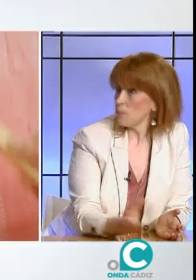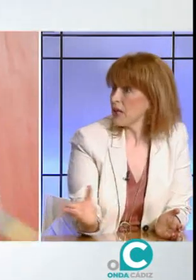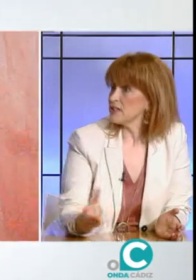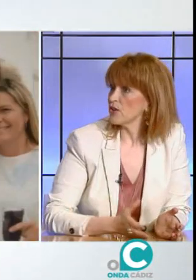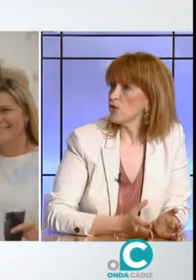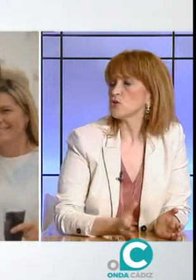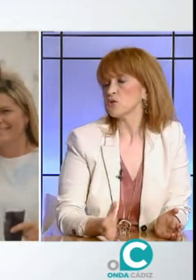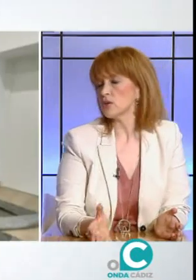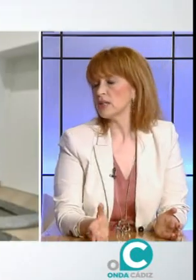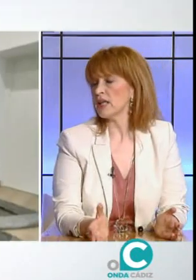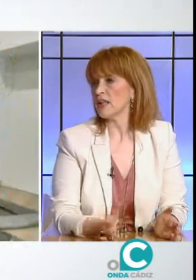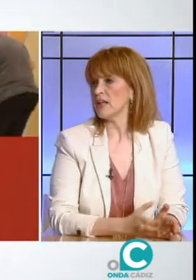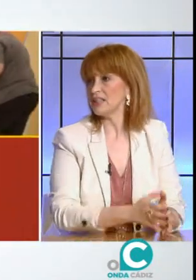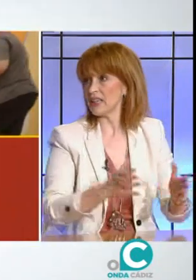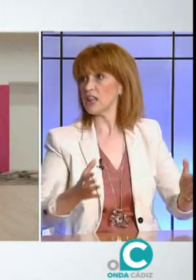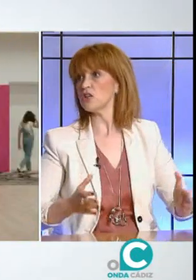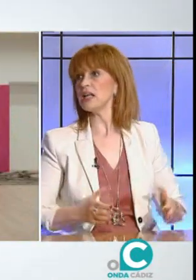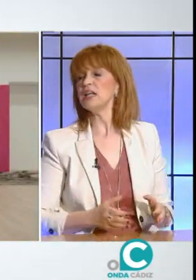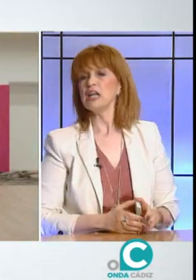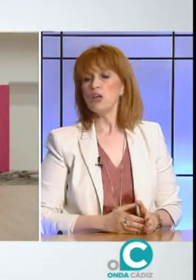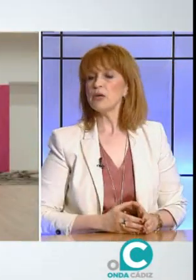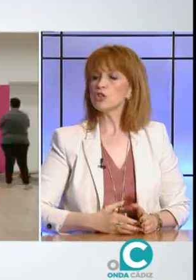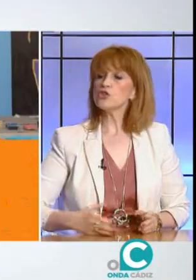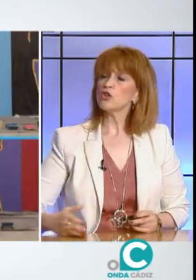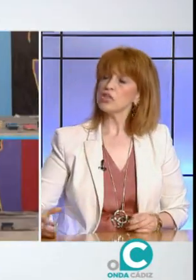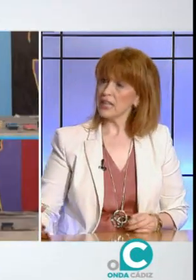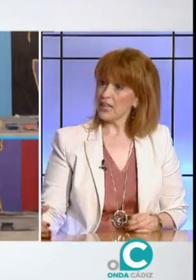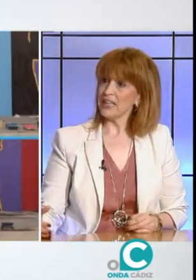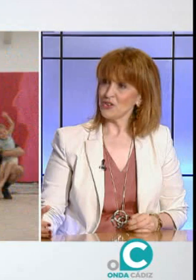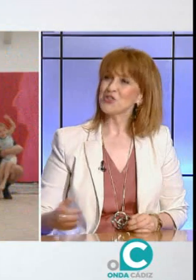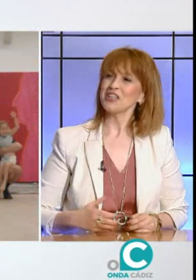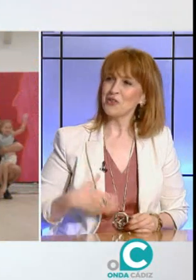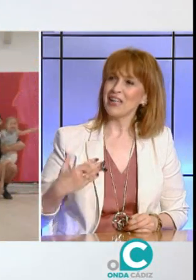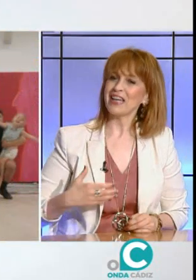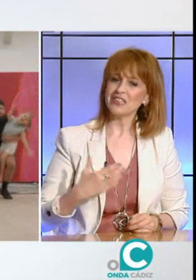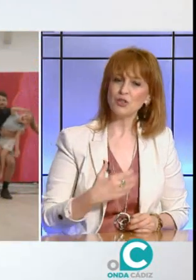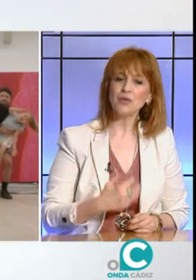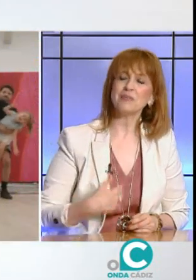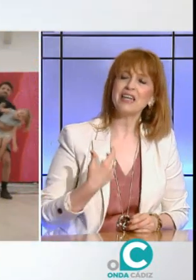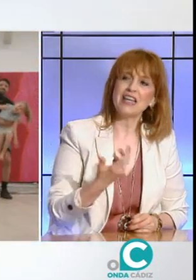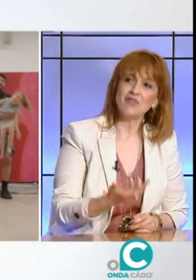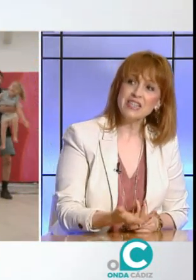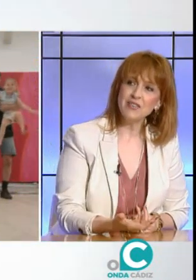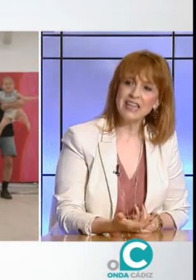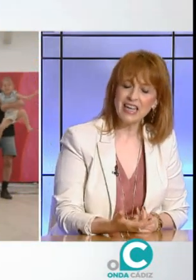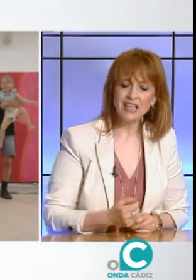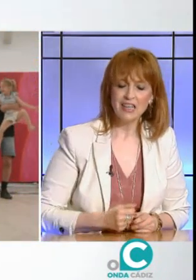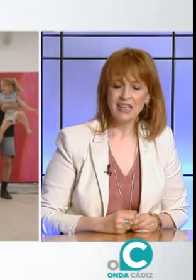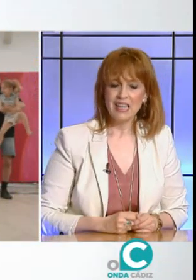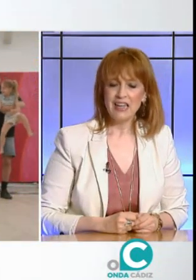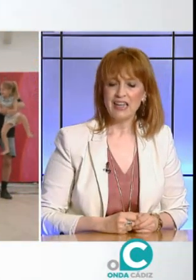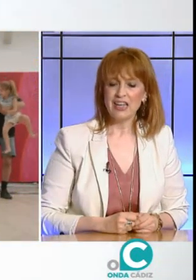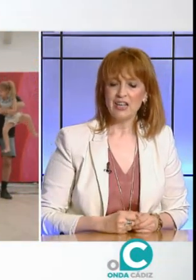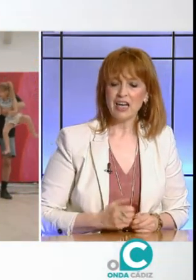lanzamos campañas, o son días internacionales, pero no solo se queda ahí, sino que esto es una manera de visibilizar